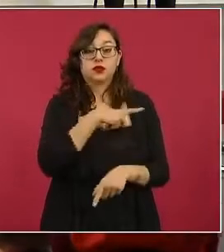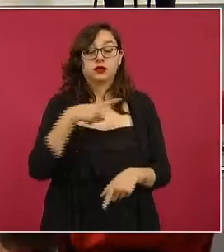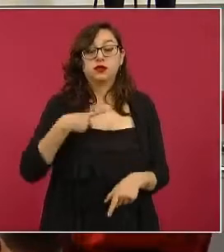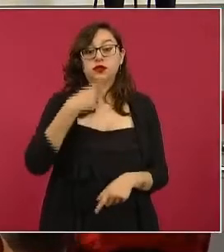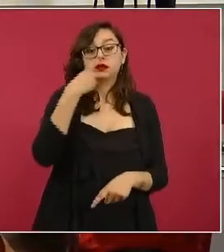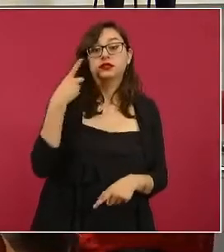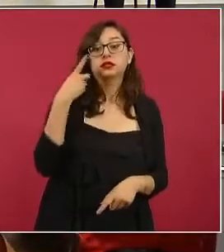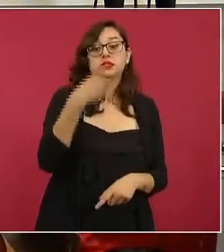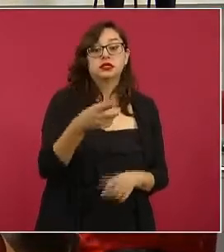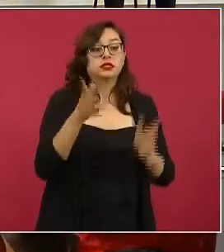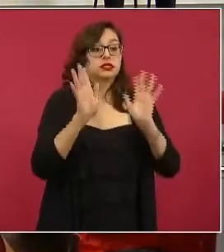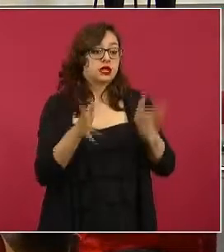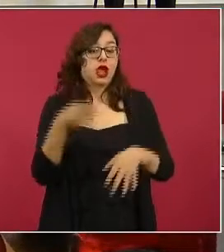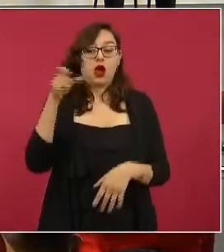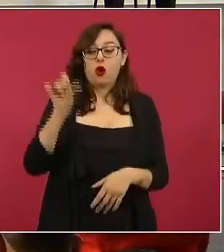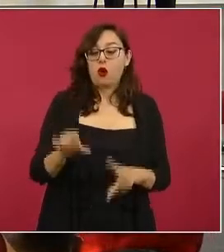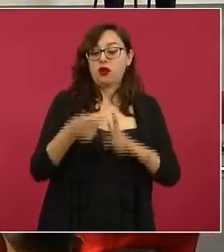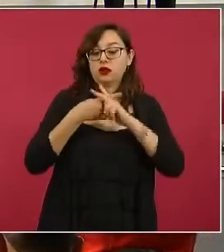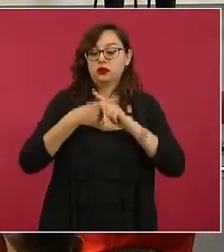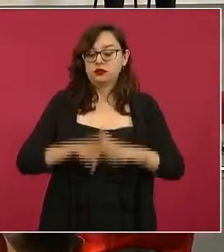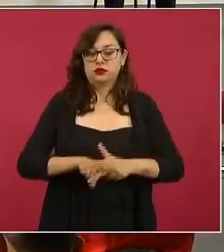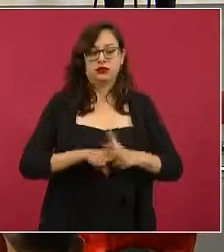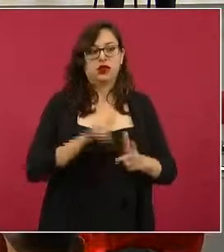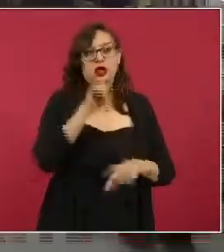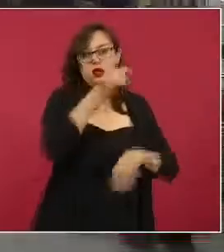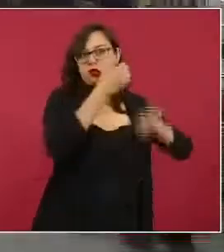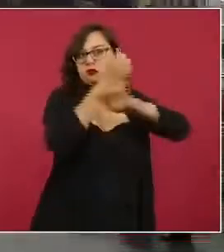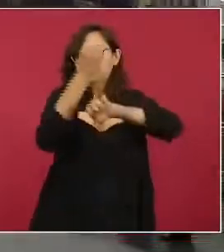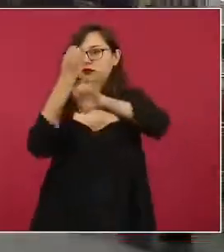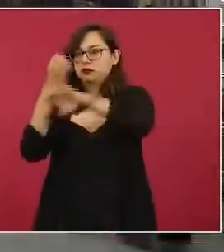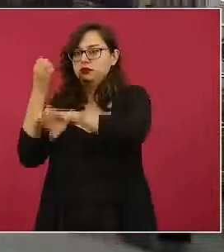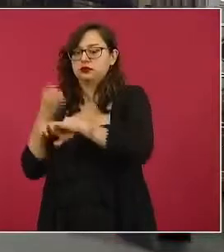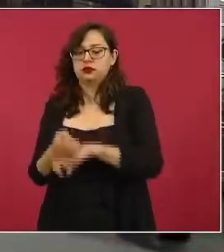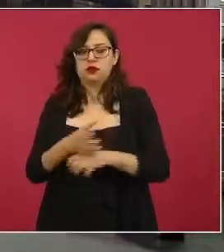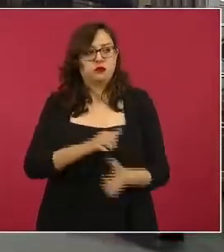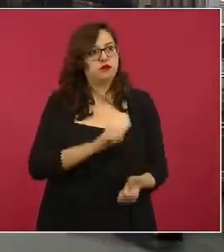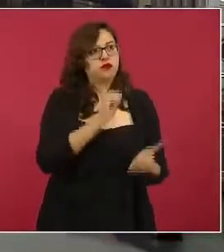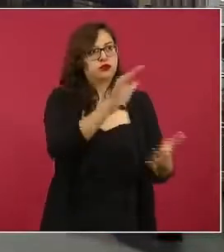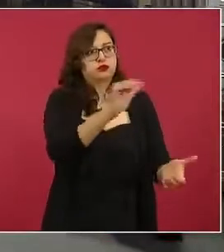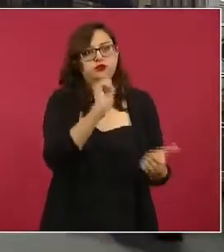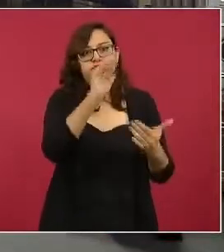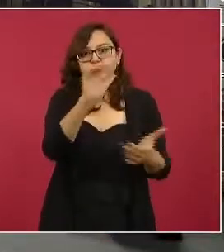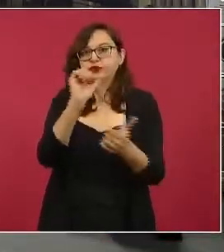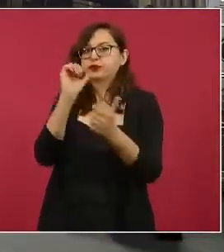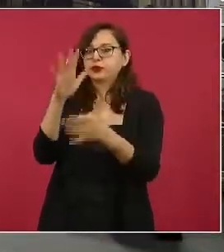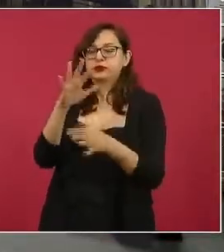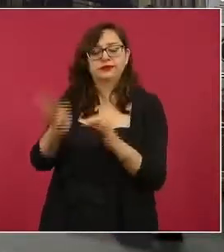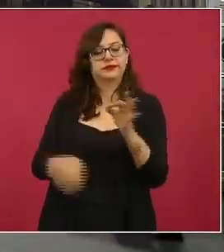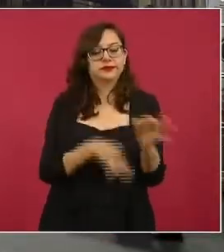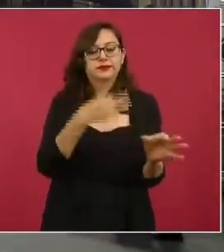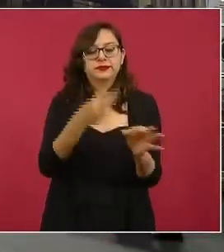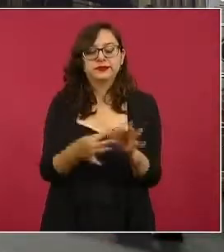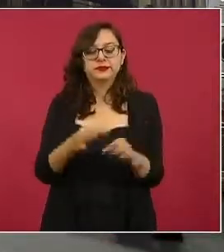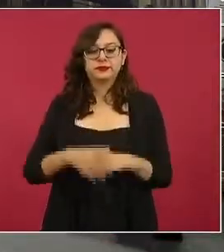hoy se inicia la entrega de fertilizantes, oficialmente. Con su permiso, presidente. Gracias.